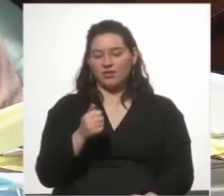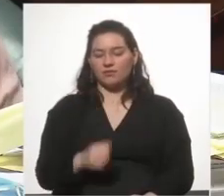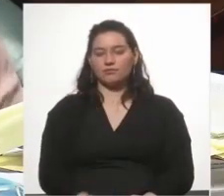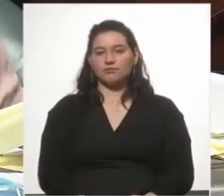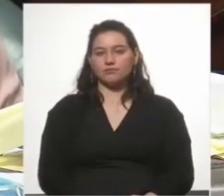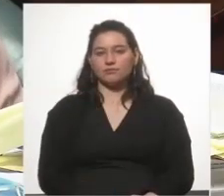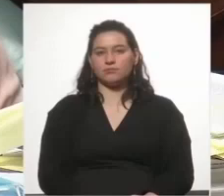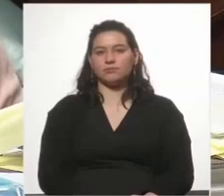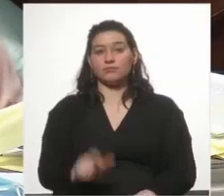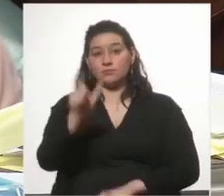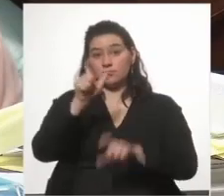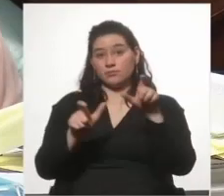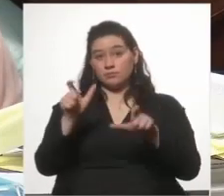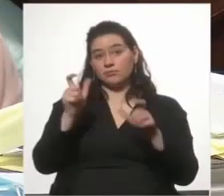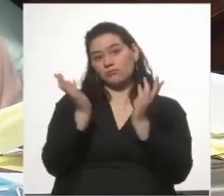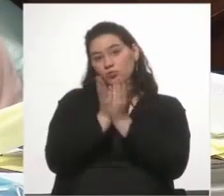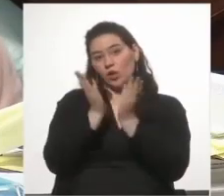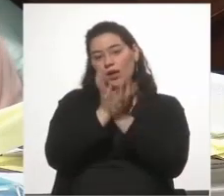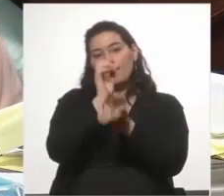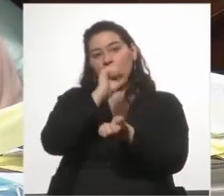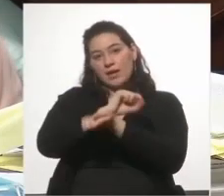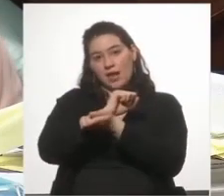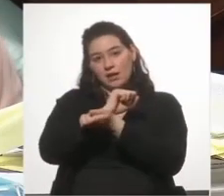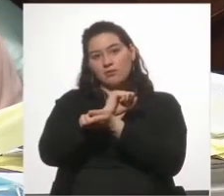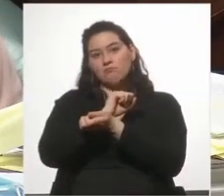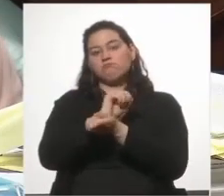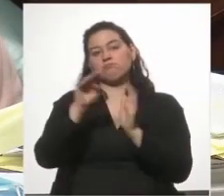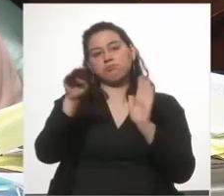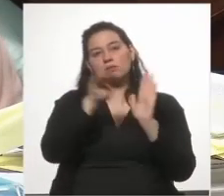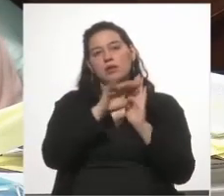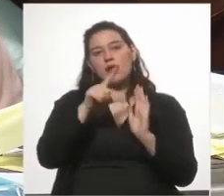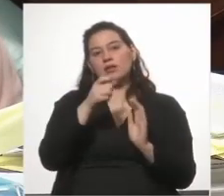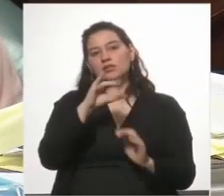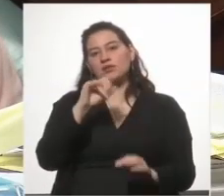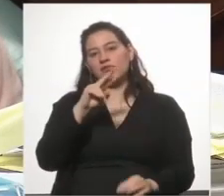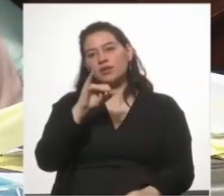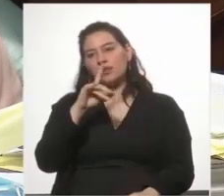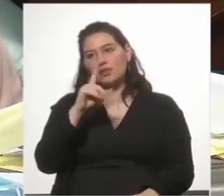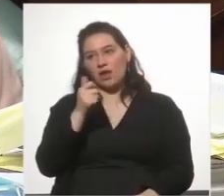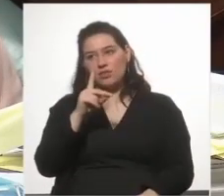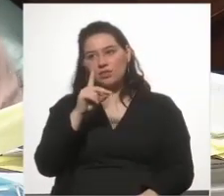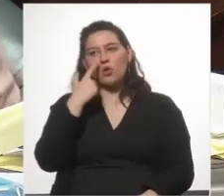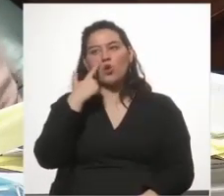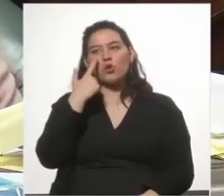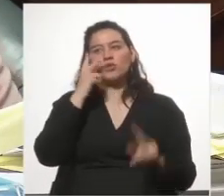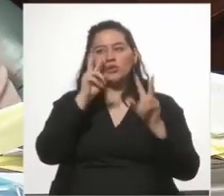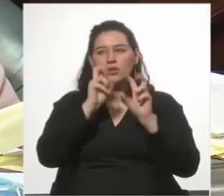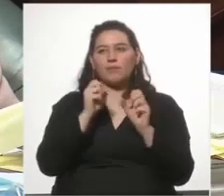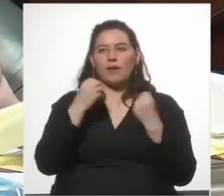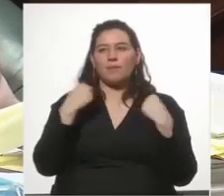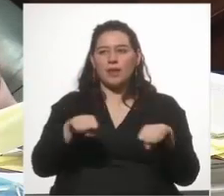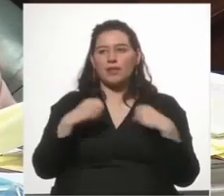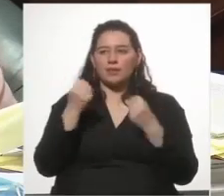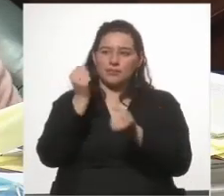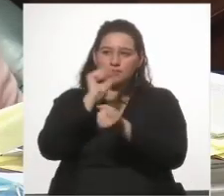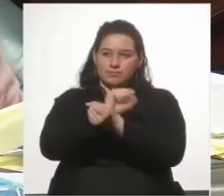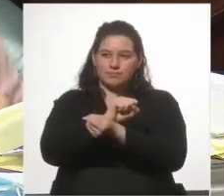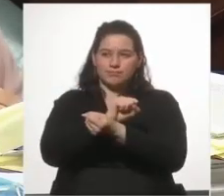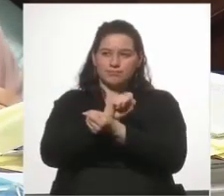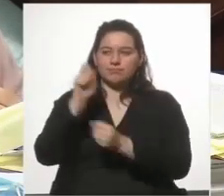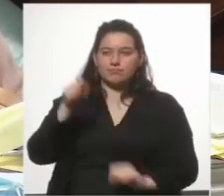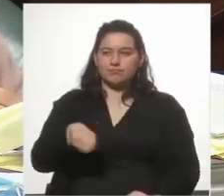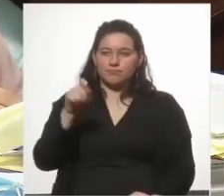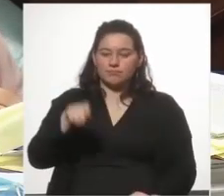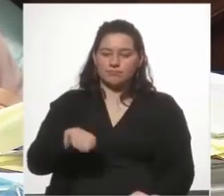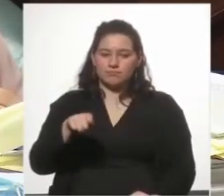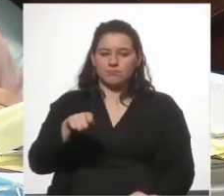Los penalistas llaman a esta cuestión principio de lascividad y todos los conocemos por sus aplicaciones en la práctica penal y jurídica corriente.